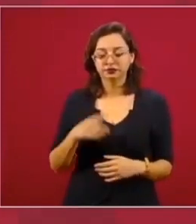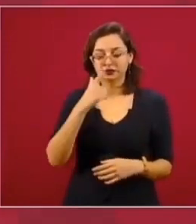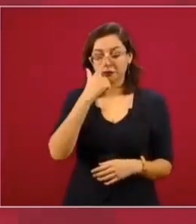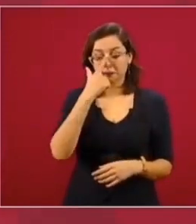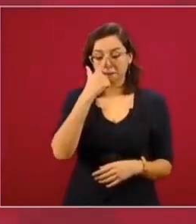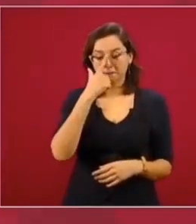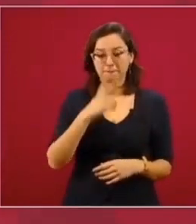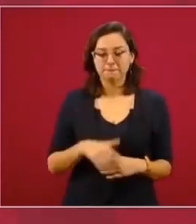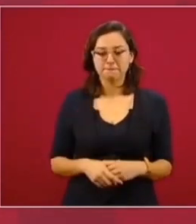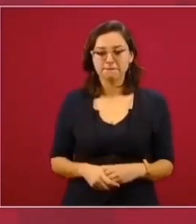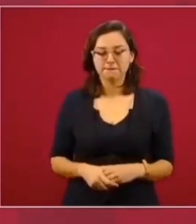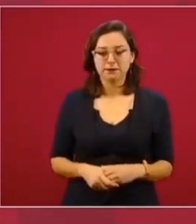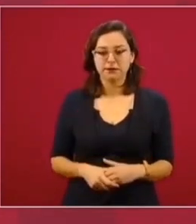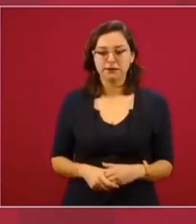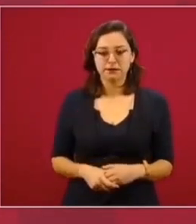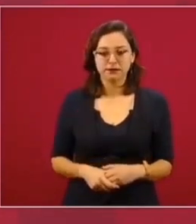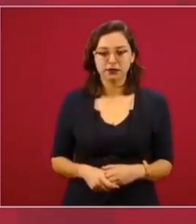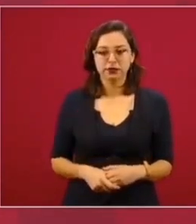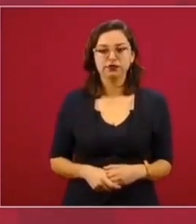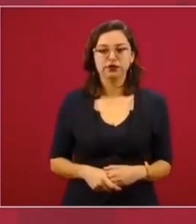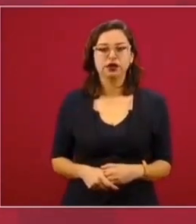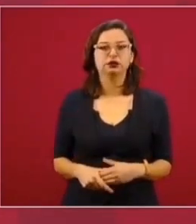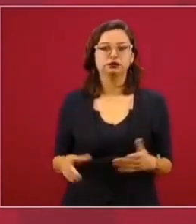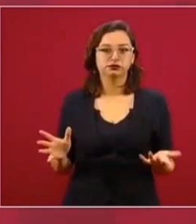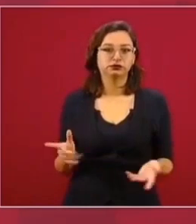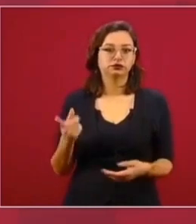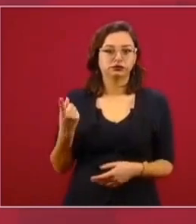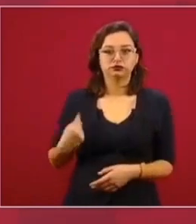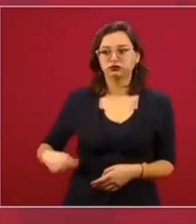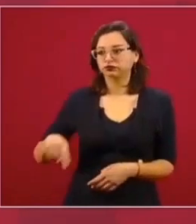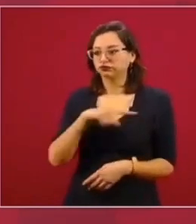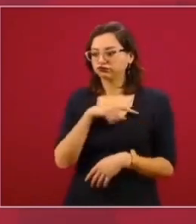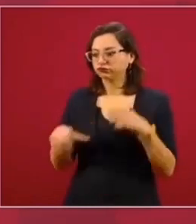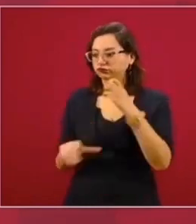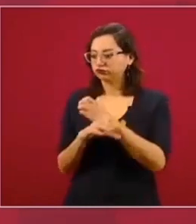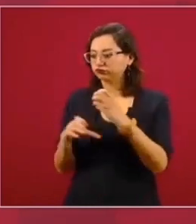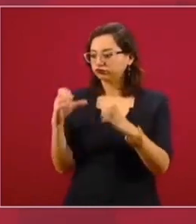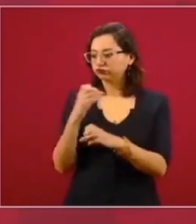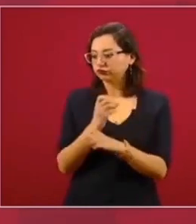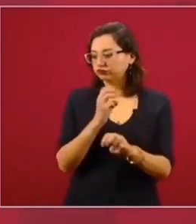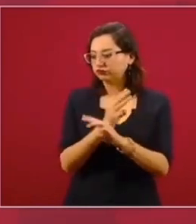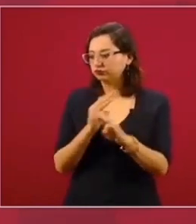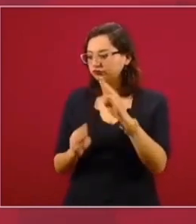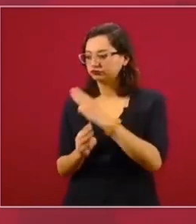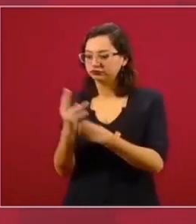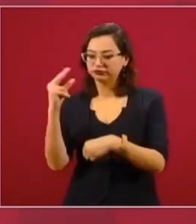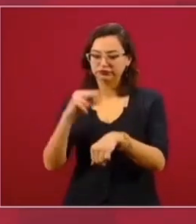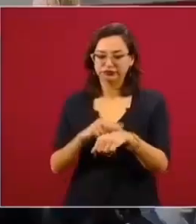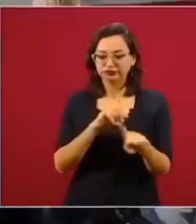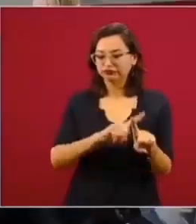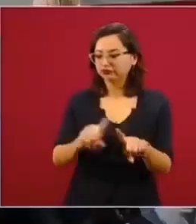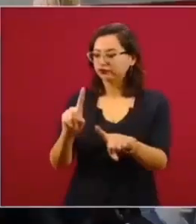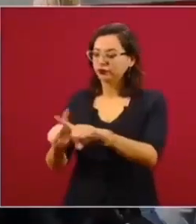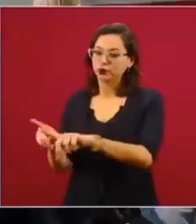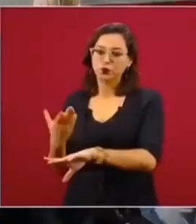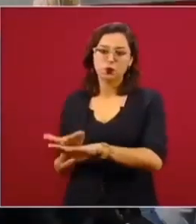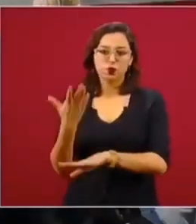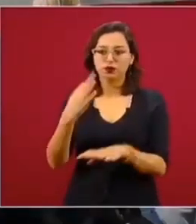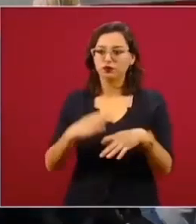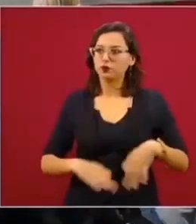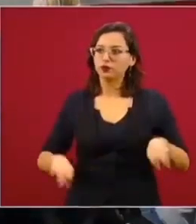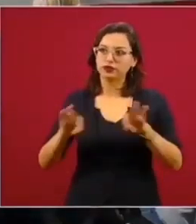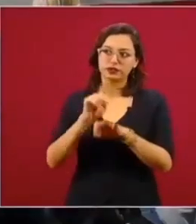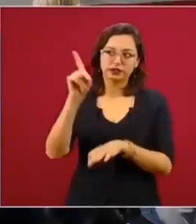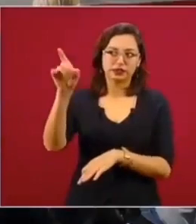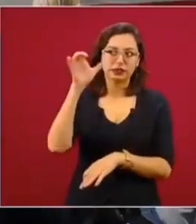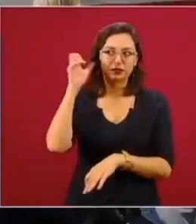Hemos podido adquirir equipos médicos fundamentales. Entonces, es